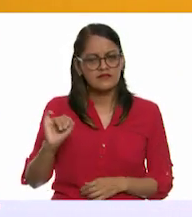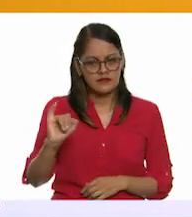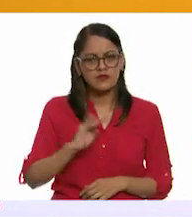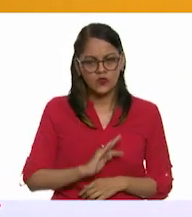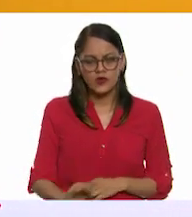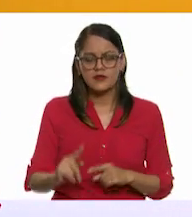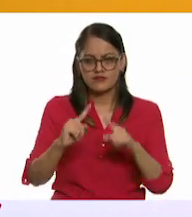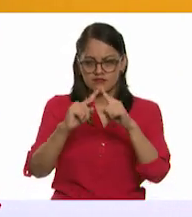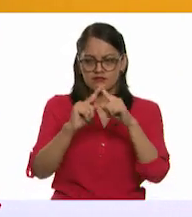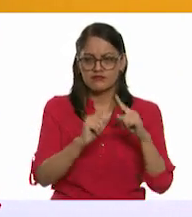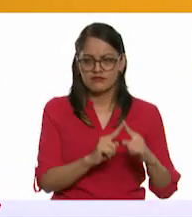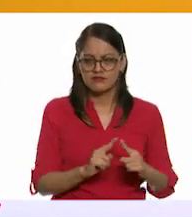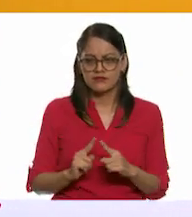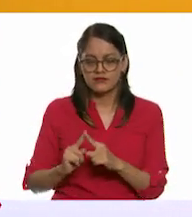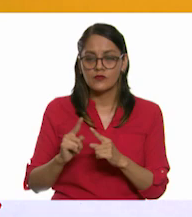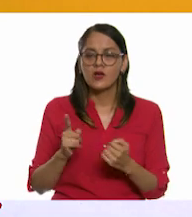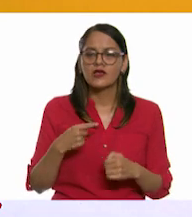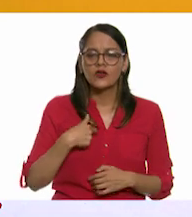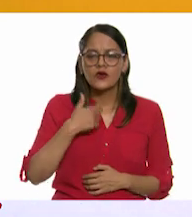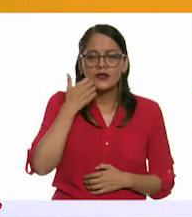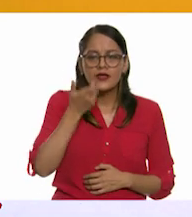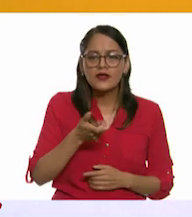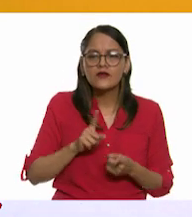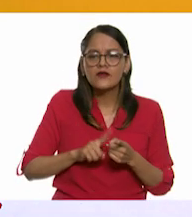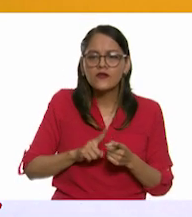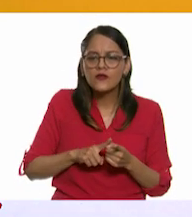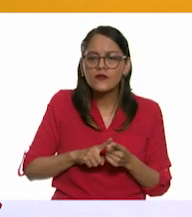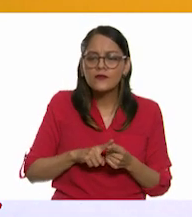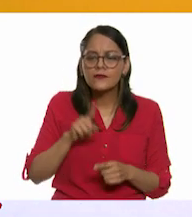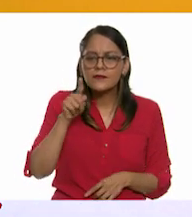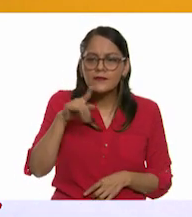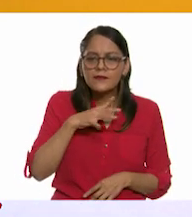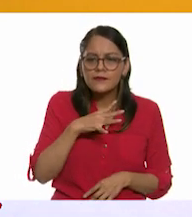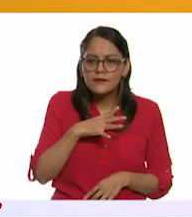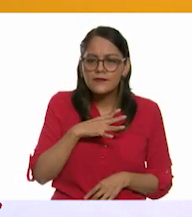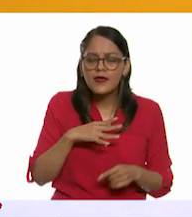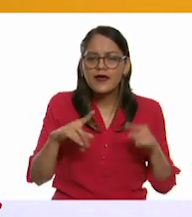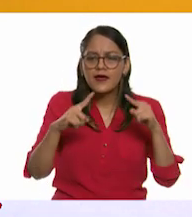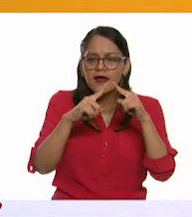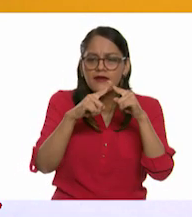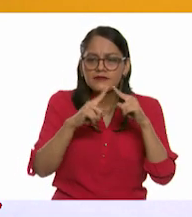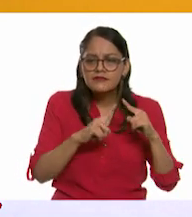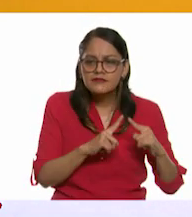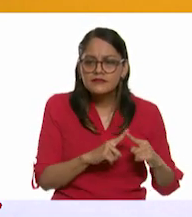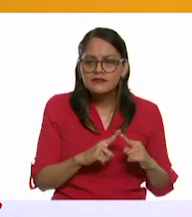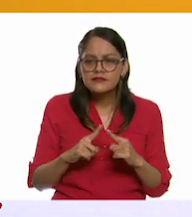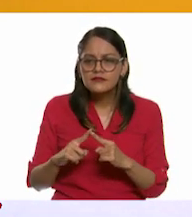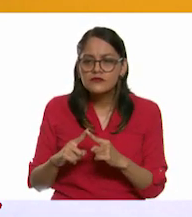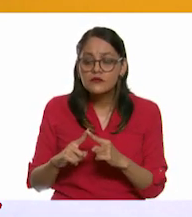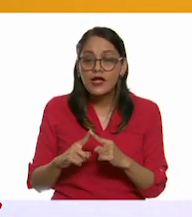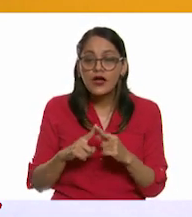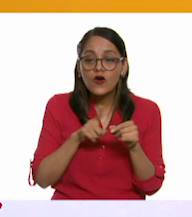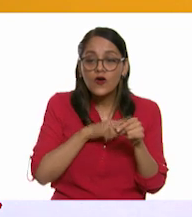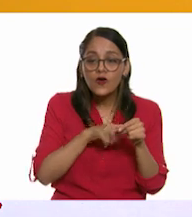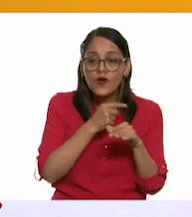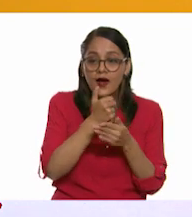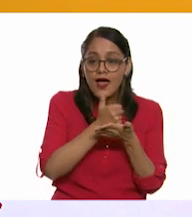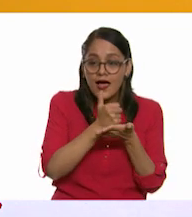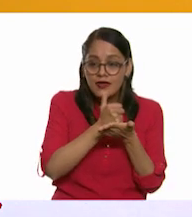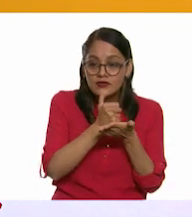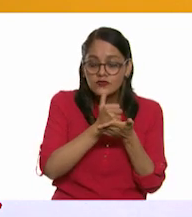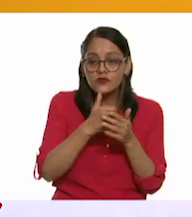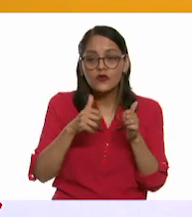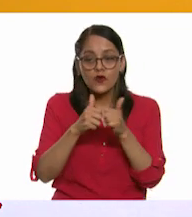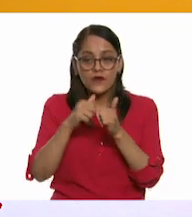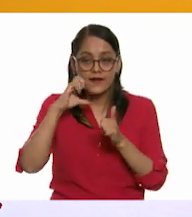sí, en donde guste. Quiero que sea en donde está la esquina de la línea azul con la línea